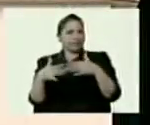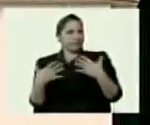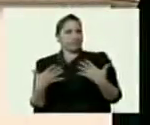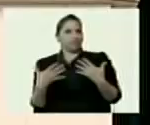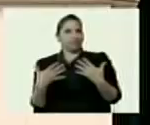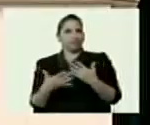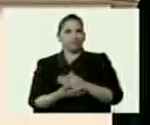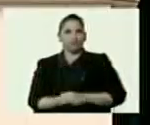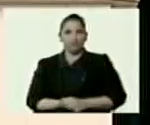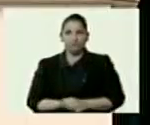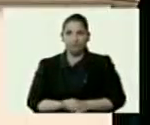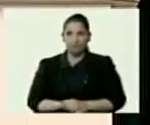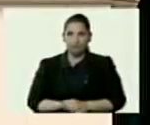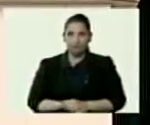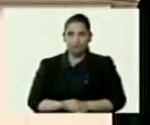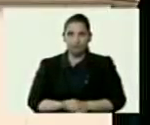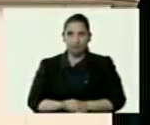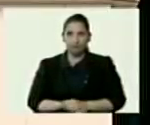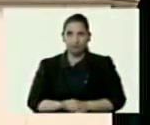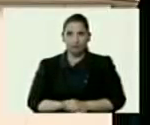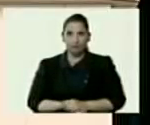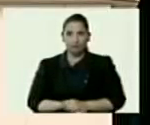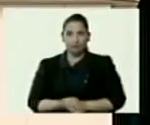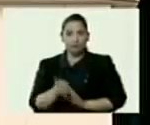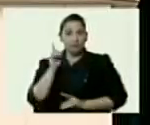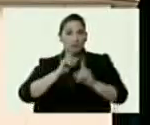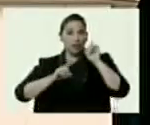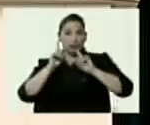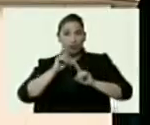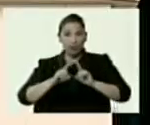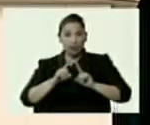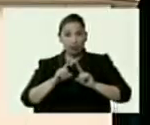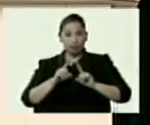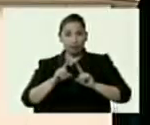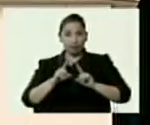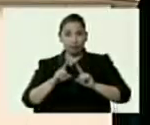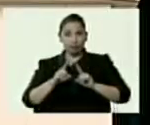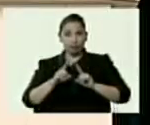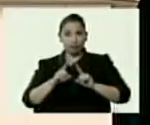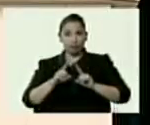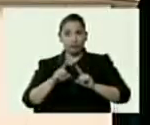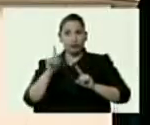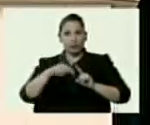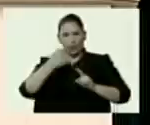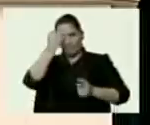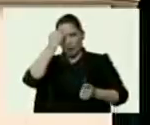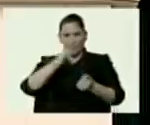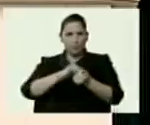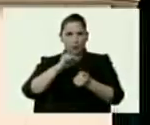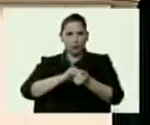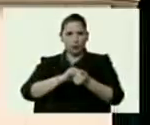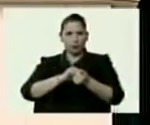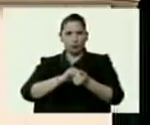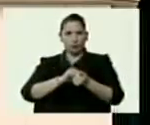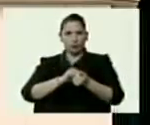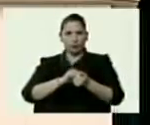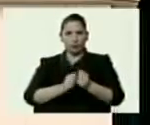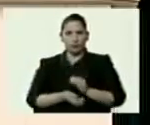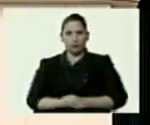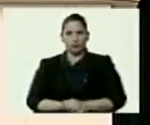Fake. Mentira. Y además, torpeza. Estulticia.